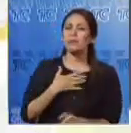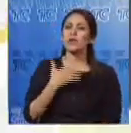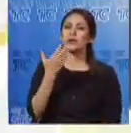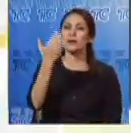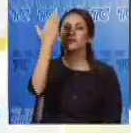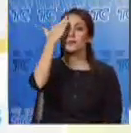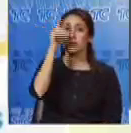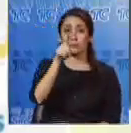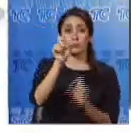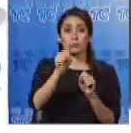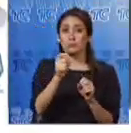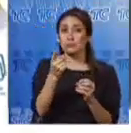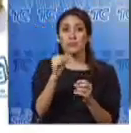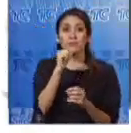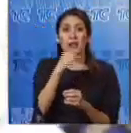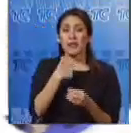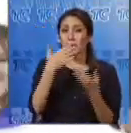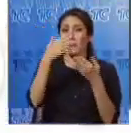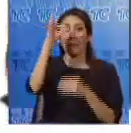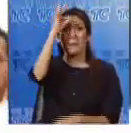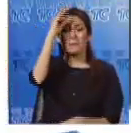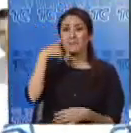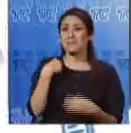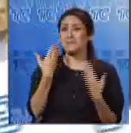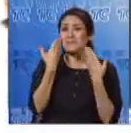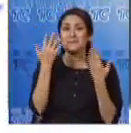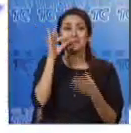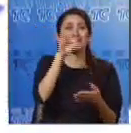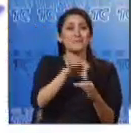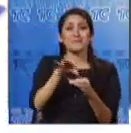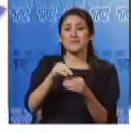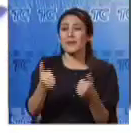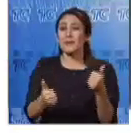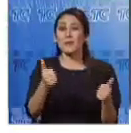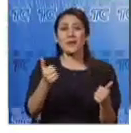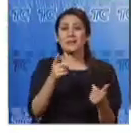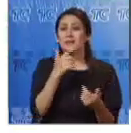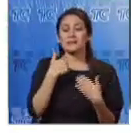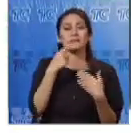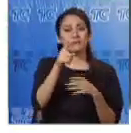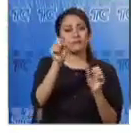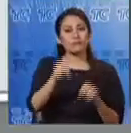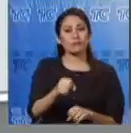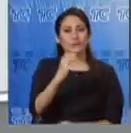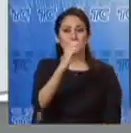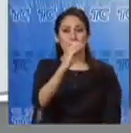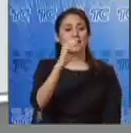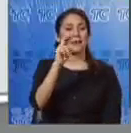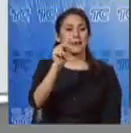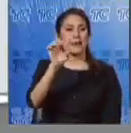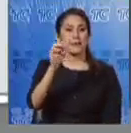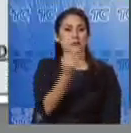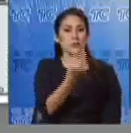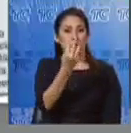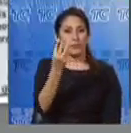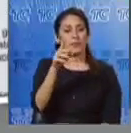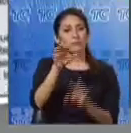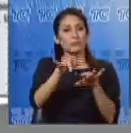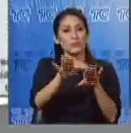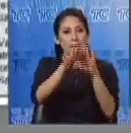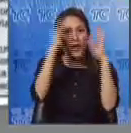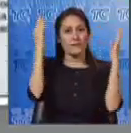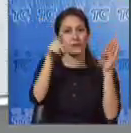se elegirán en las próximas elecciones. Dice que aún está indecisa, pero saber las propuestas de los candidatos aclara su panorama electoral. Tenemos